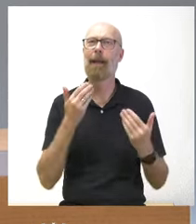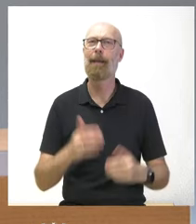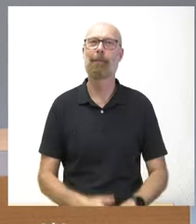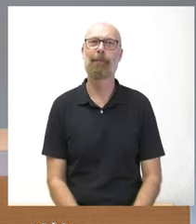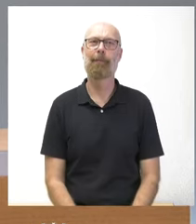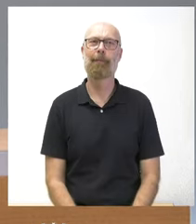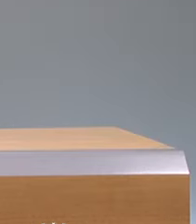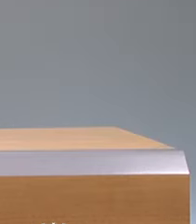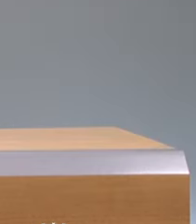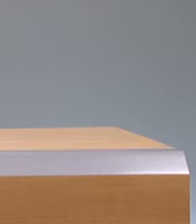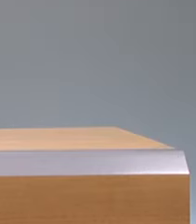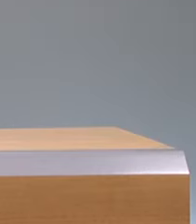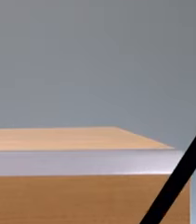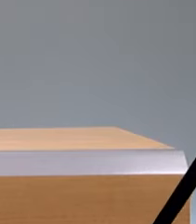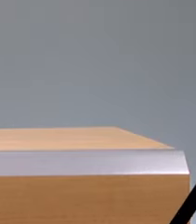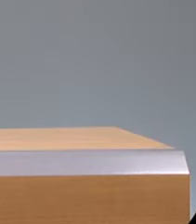gracias